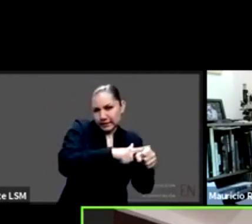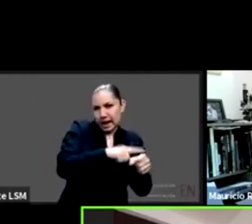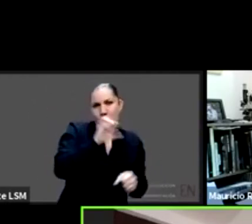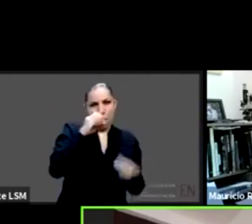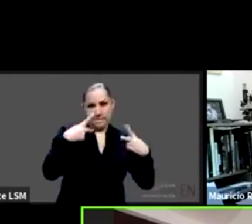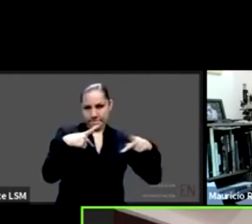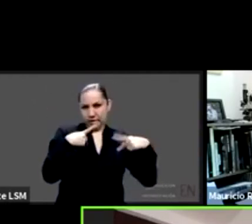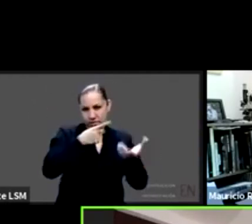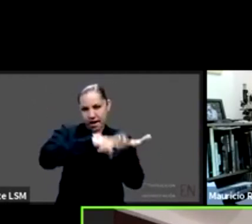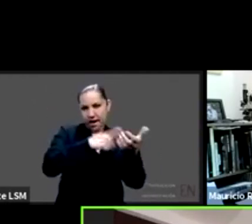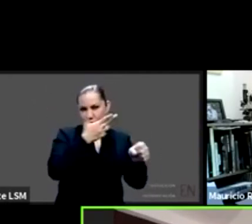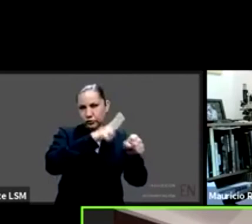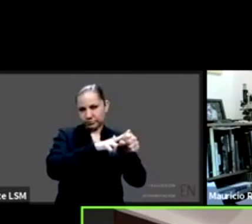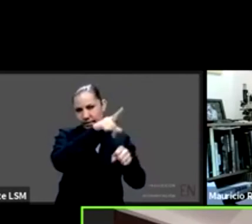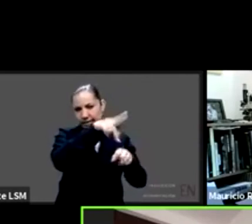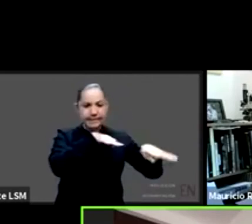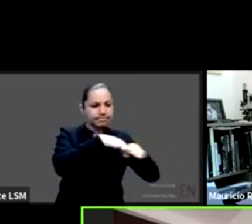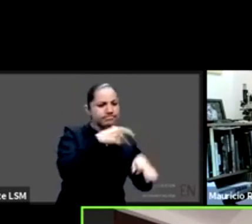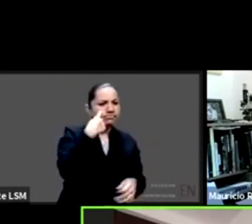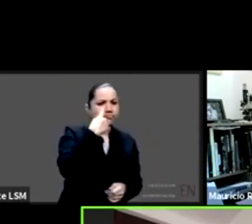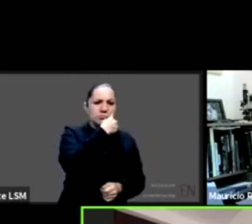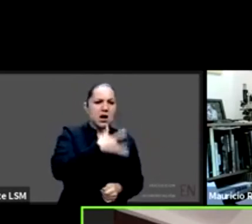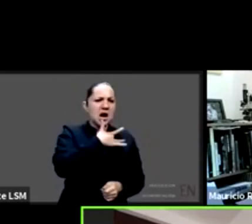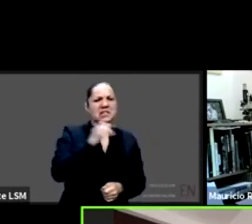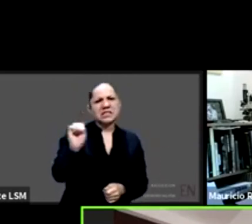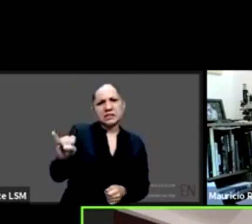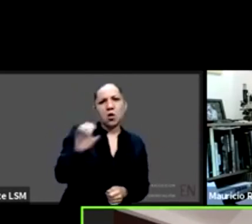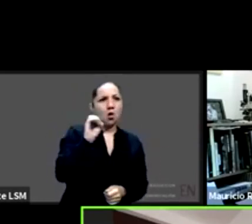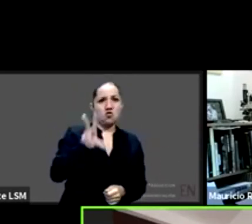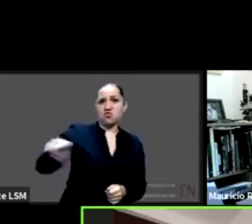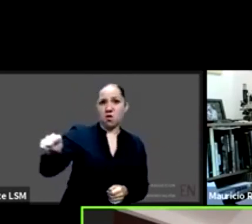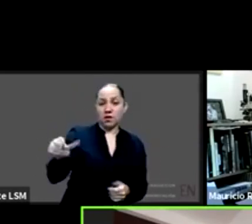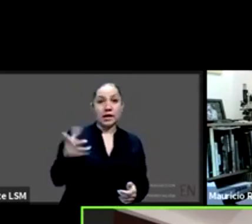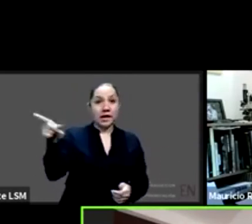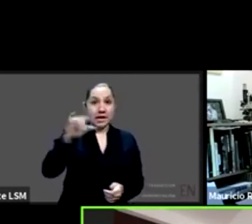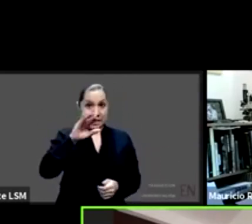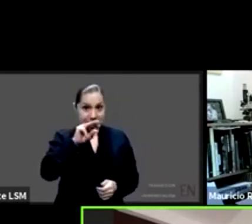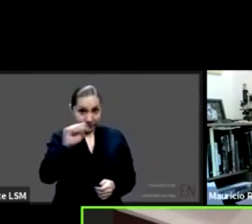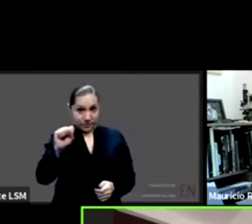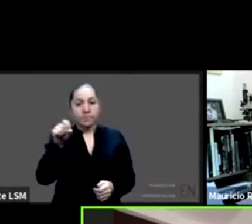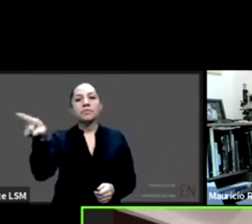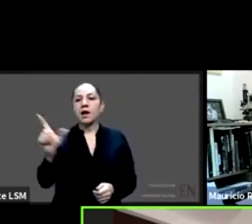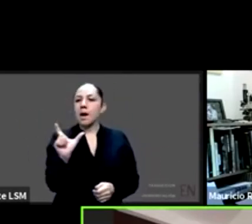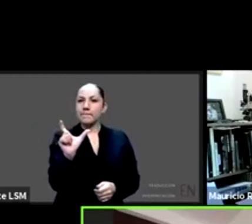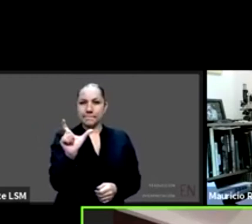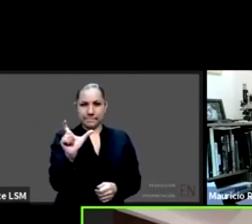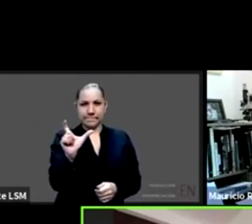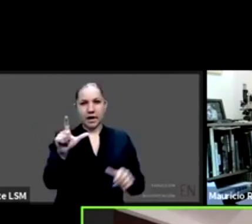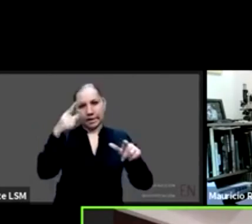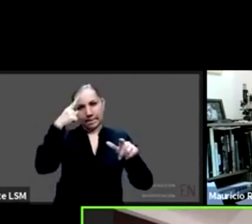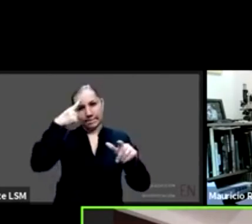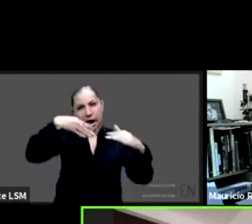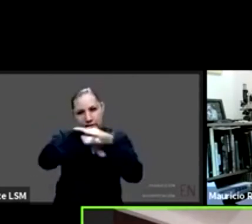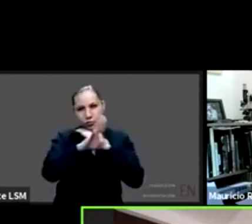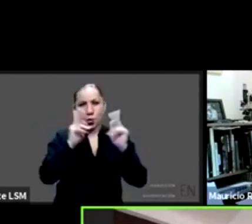darte el pase ¿no? especial en el IMSS tenemos el pase de 12 pase de visita porque así le dicen pase de visita de 12 horas o de